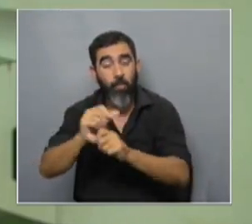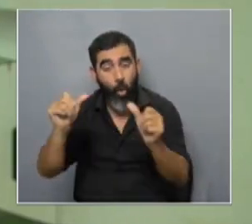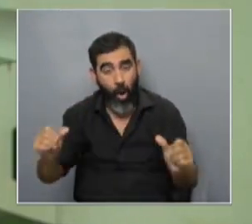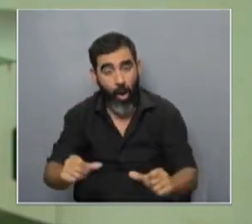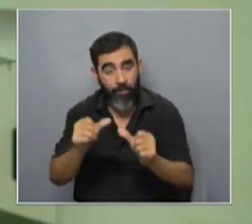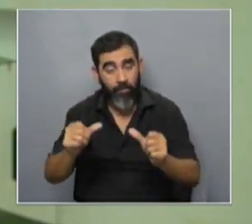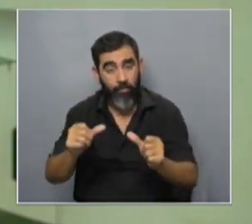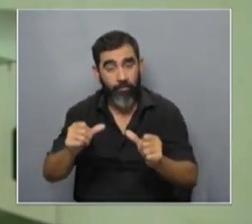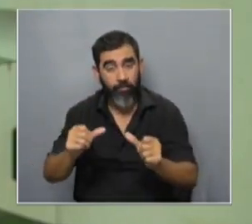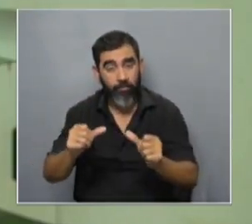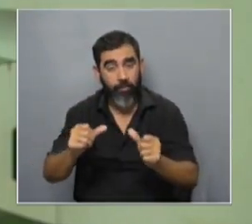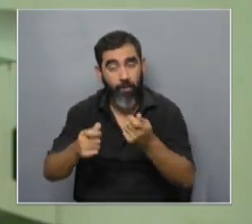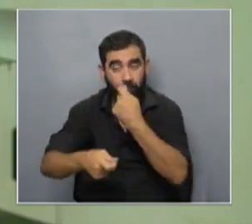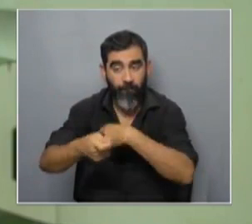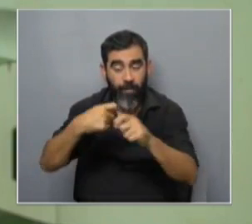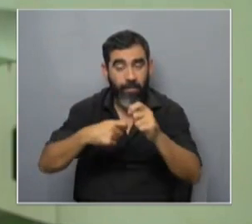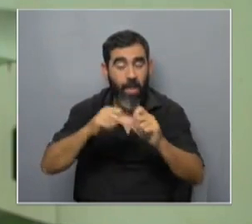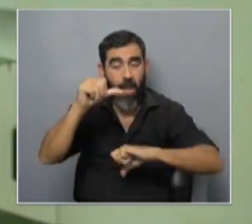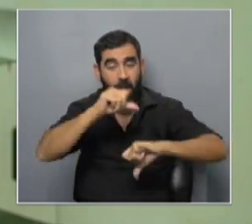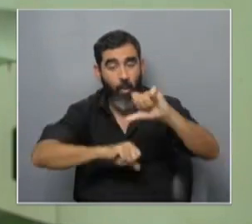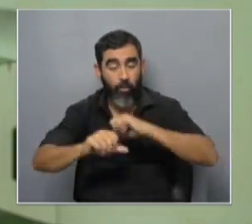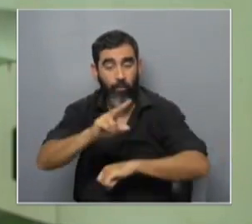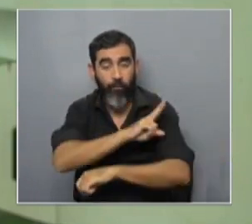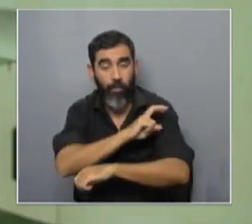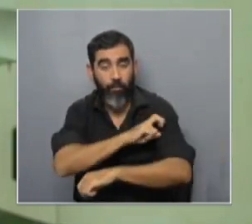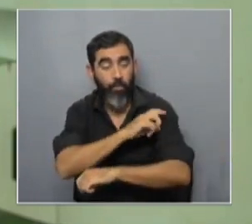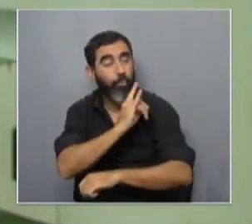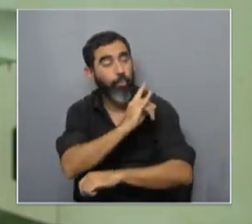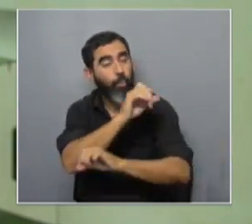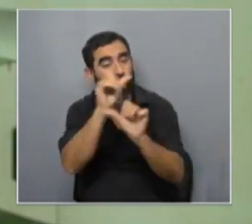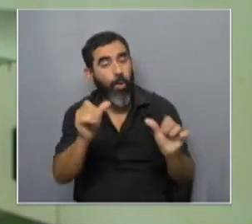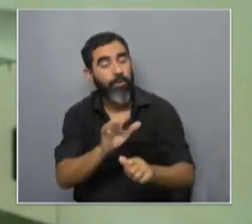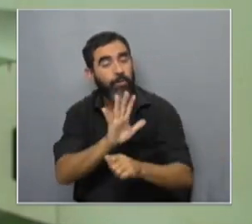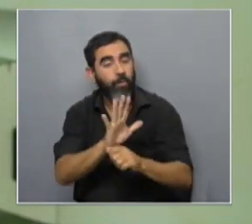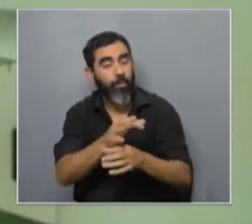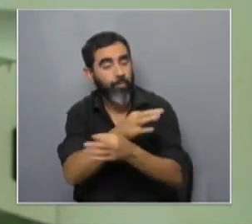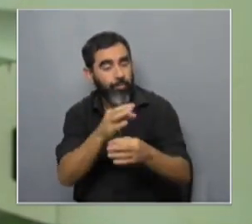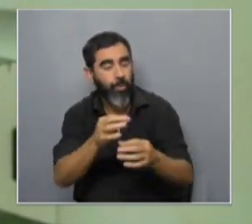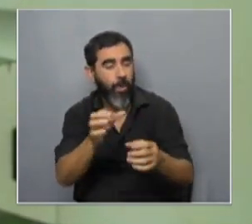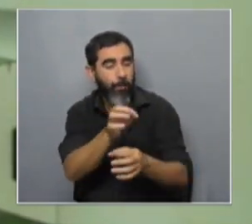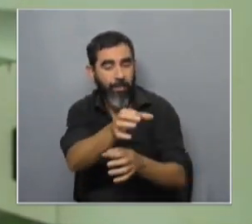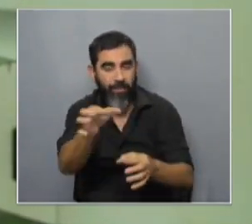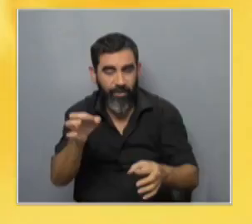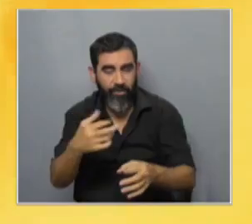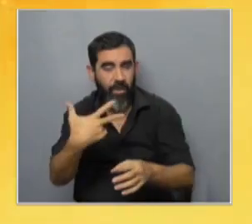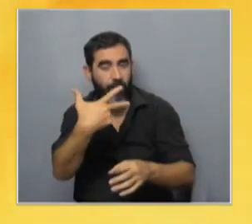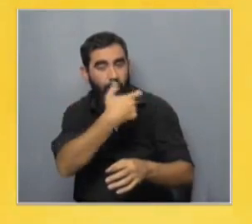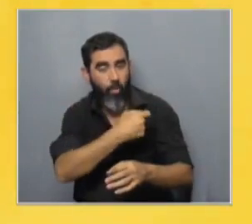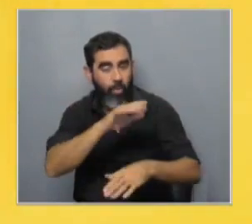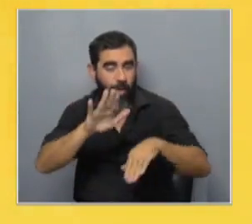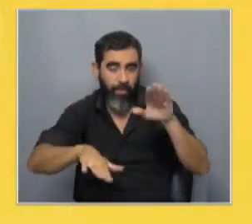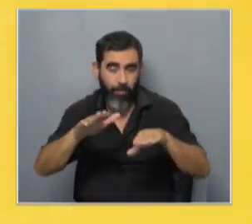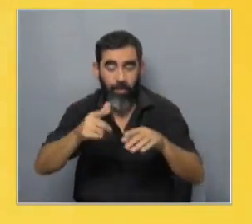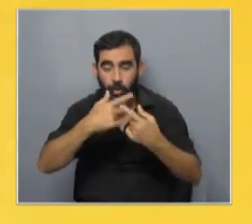comercializan a los laboratorios farmacéuticos el laboratorio farmacéutico hace la especialidad ya sea el comprimido el inyectable nosotros